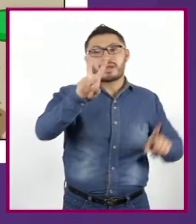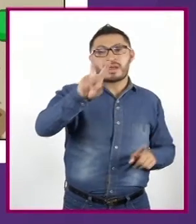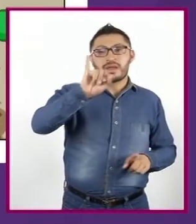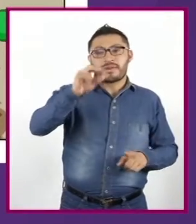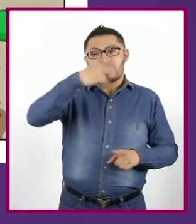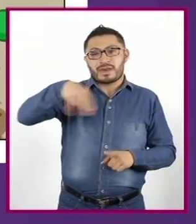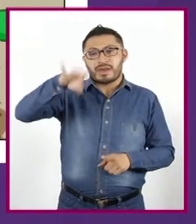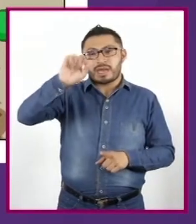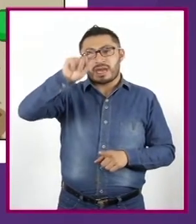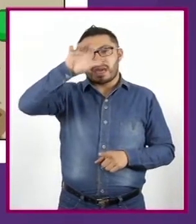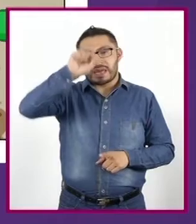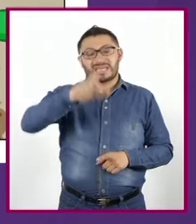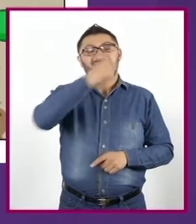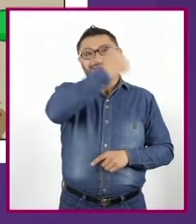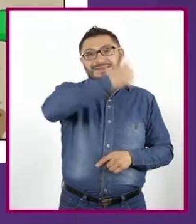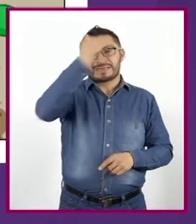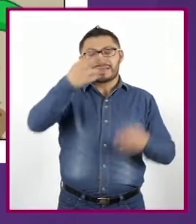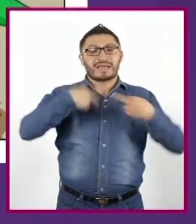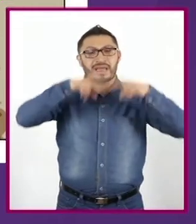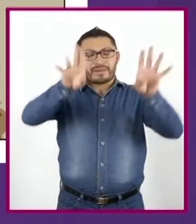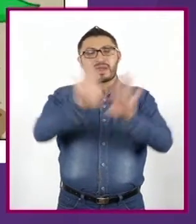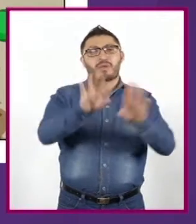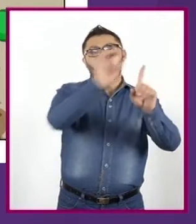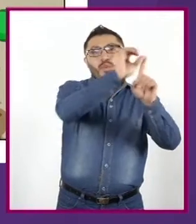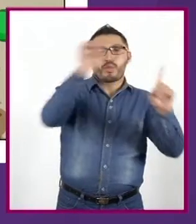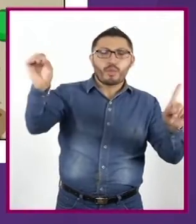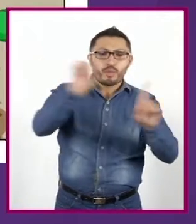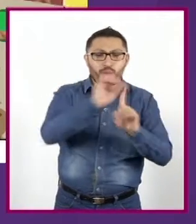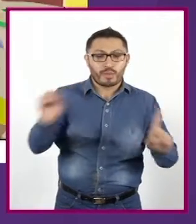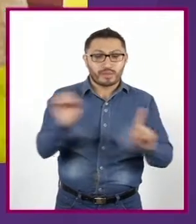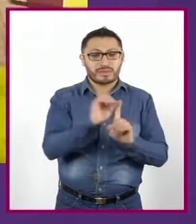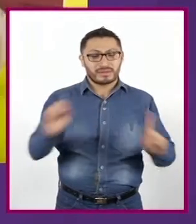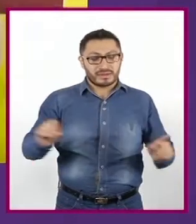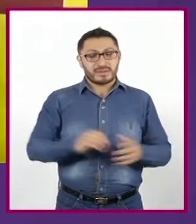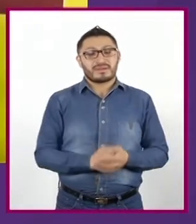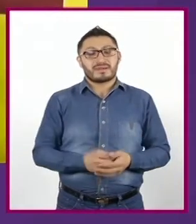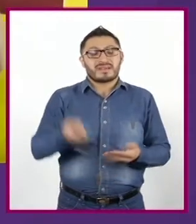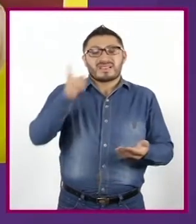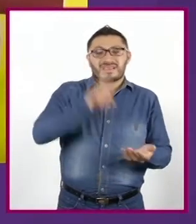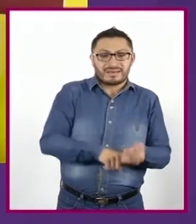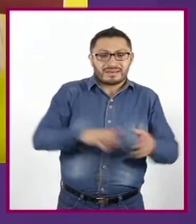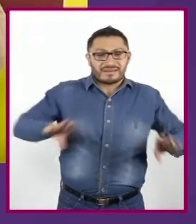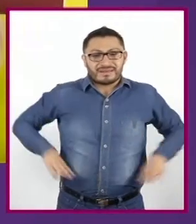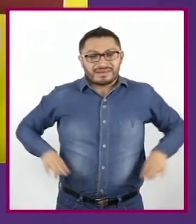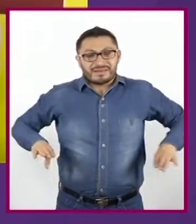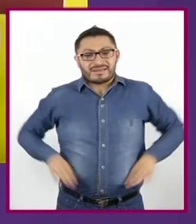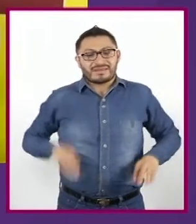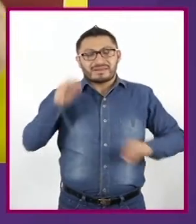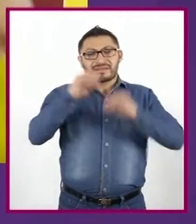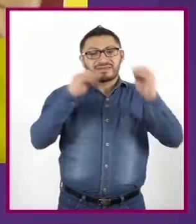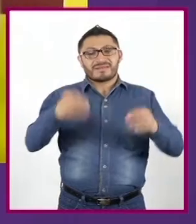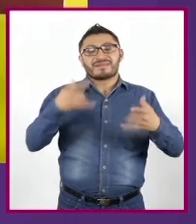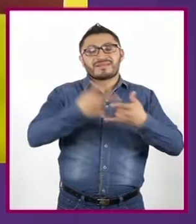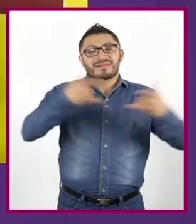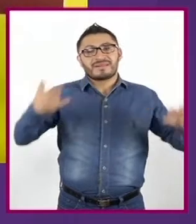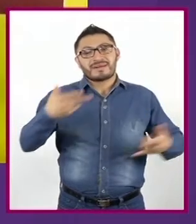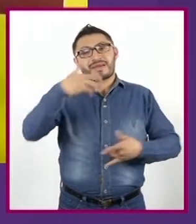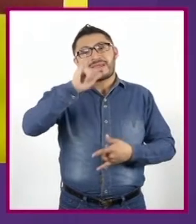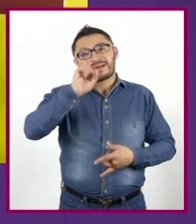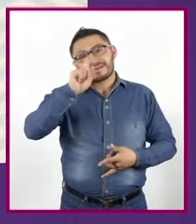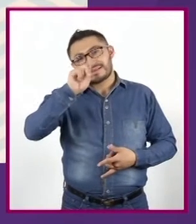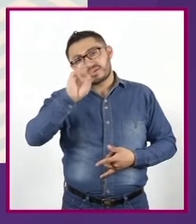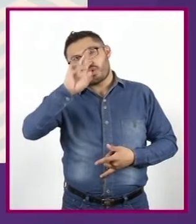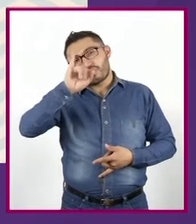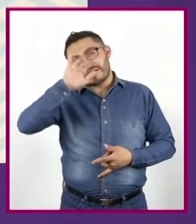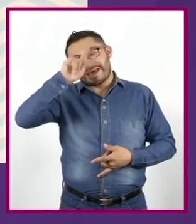de las cuales representa una secuencia Entre los elementos que componen las historietas están los siguientes